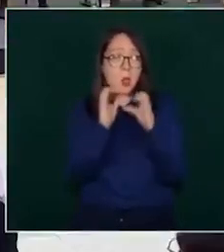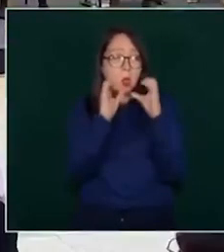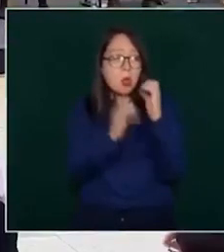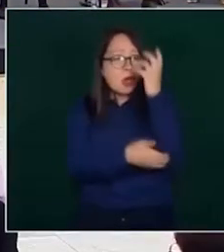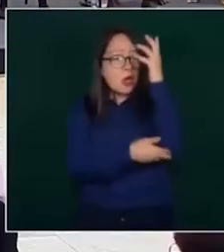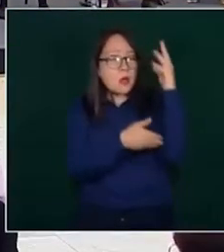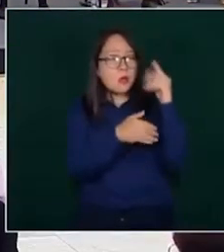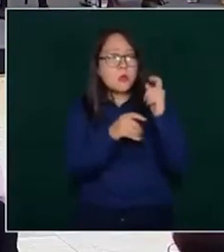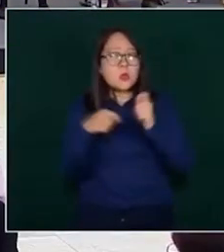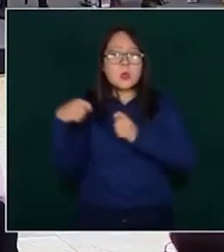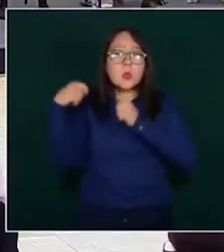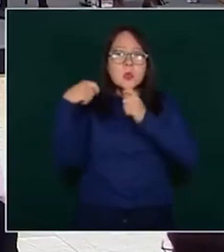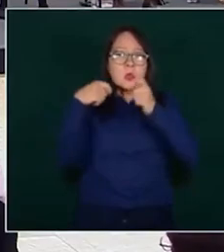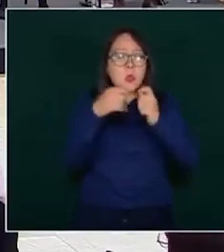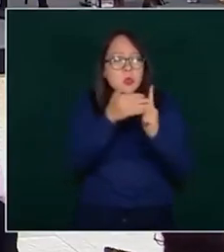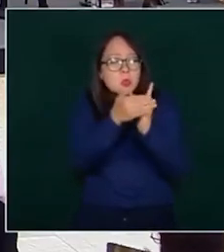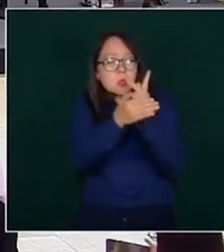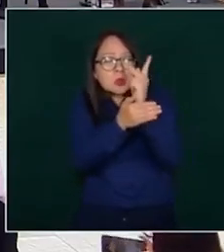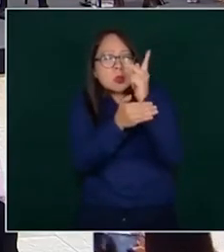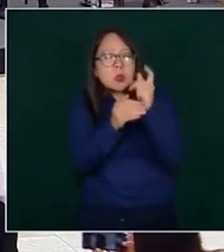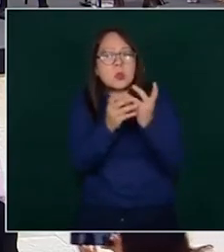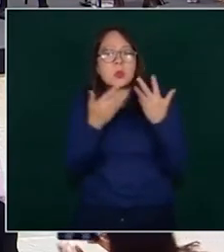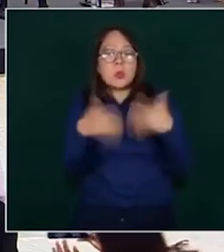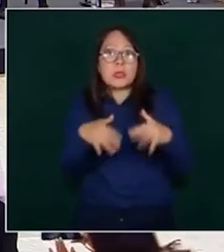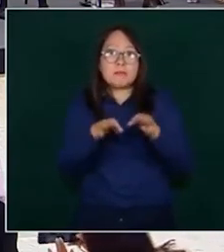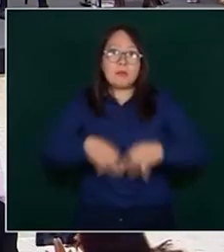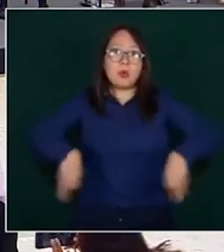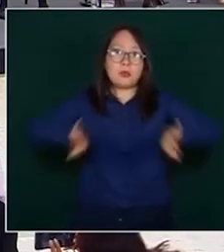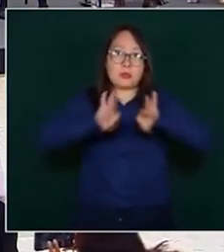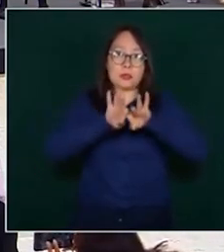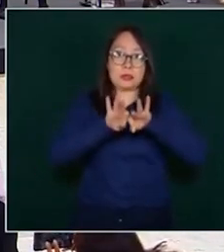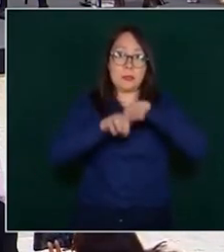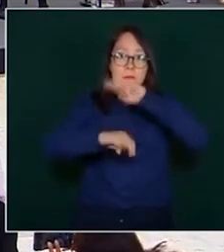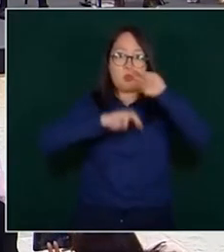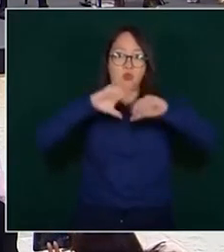más importante del mundo.